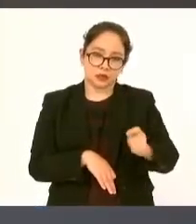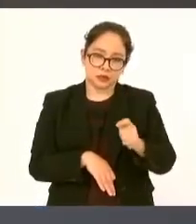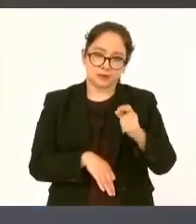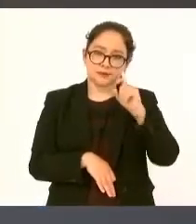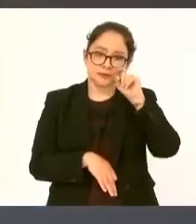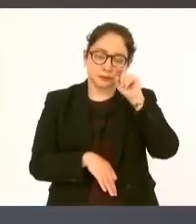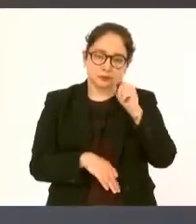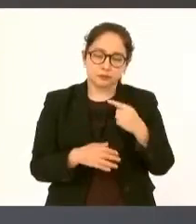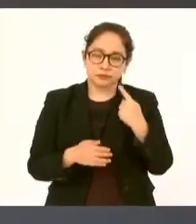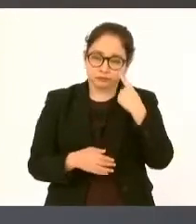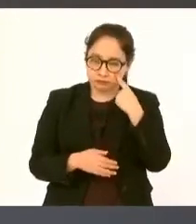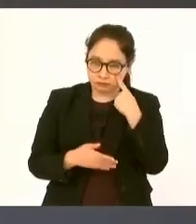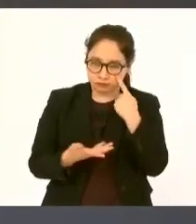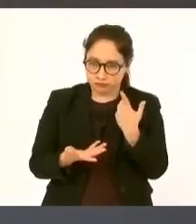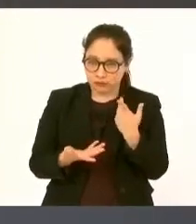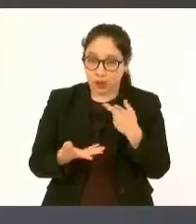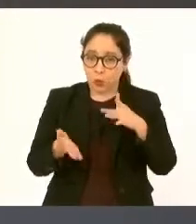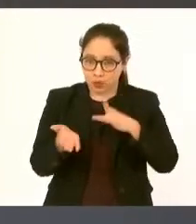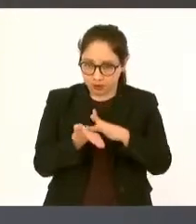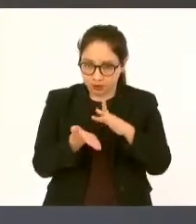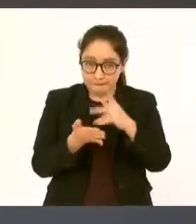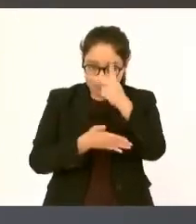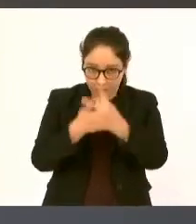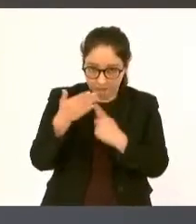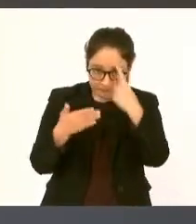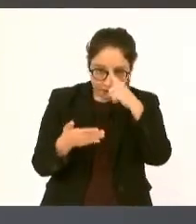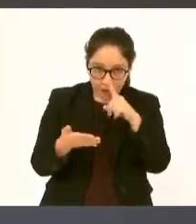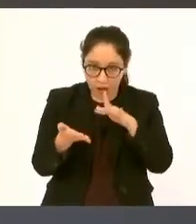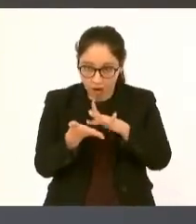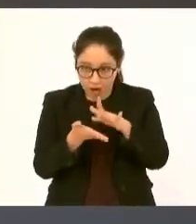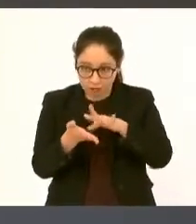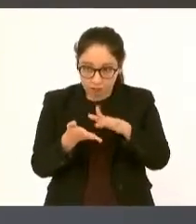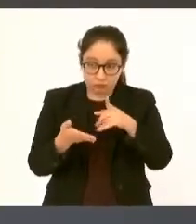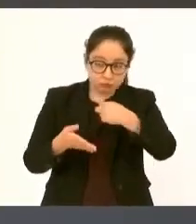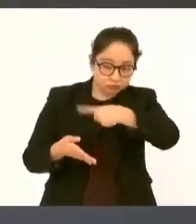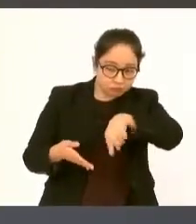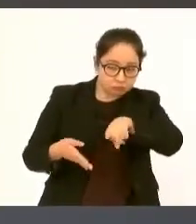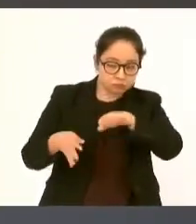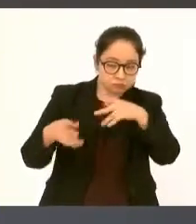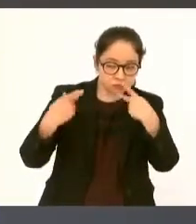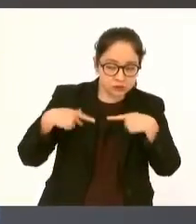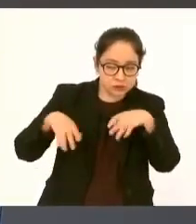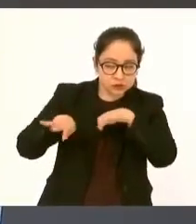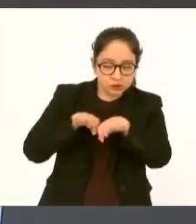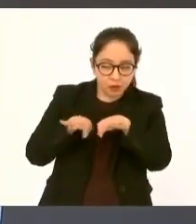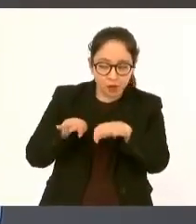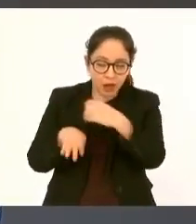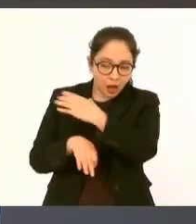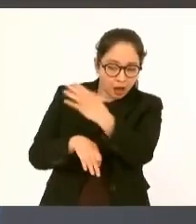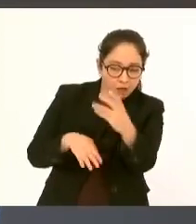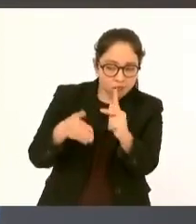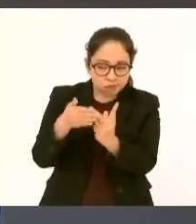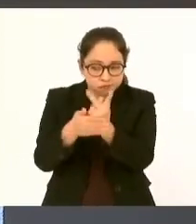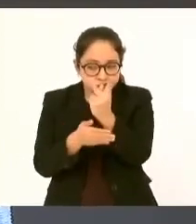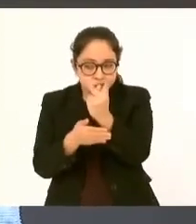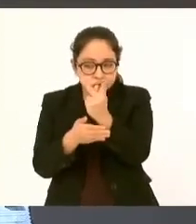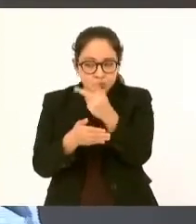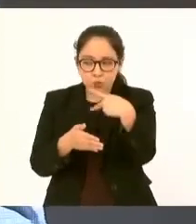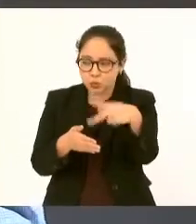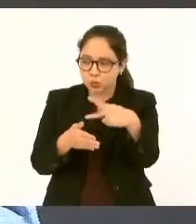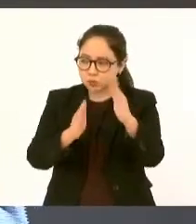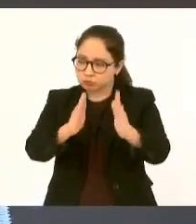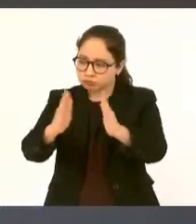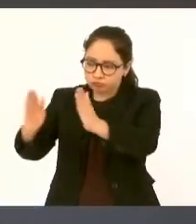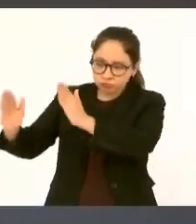trabajando permanentemente sembrando sus propias parcelas 67